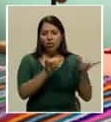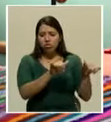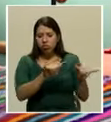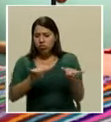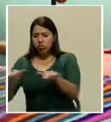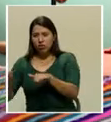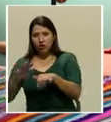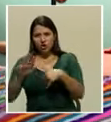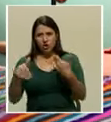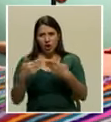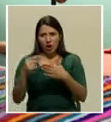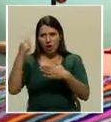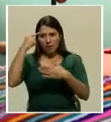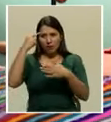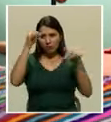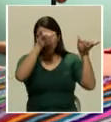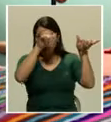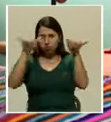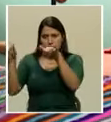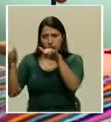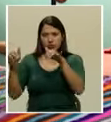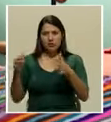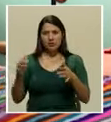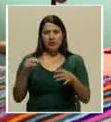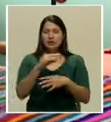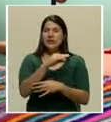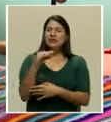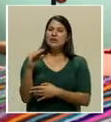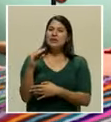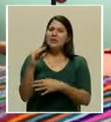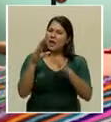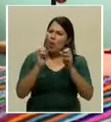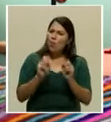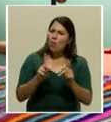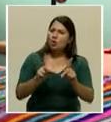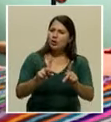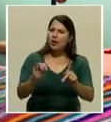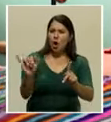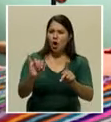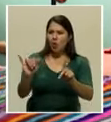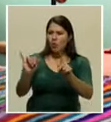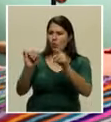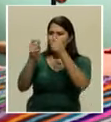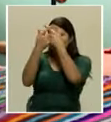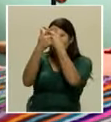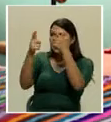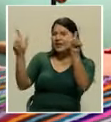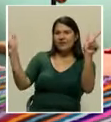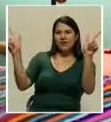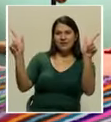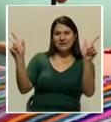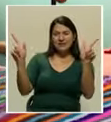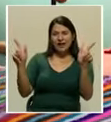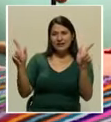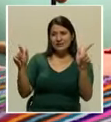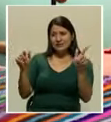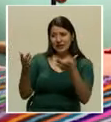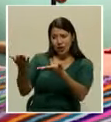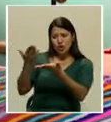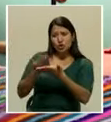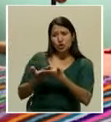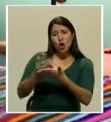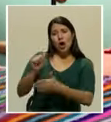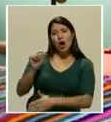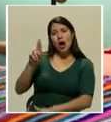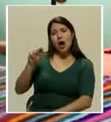masificadamente. Y la oportunidad, digamos, de ese mundo paralelo que don Arnoldo creó para nosotros era